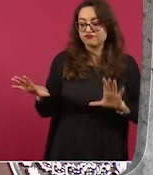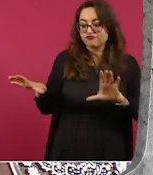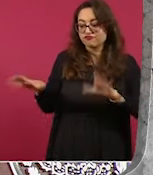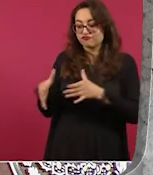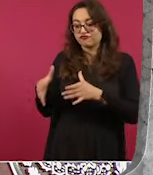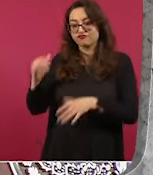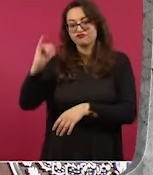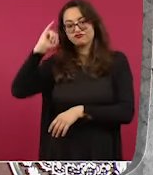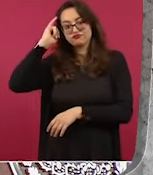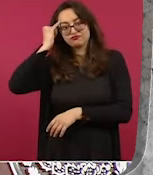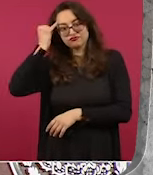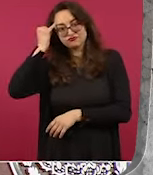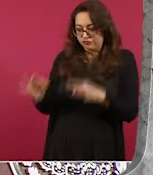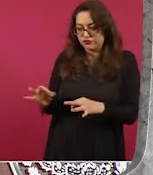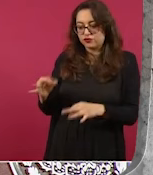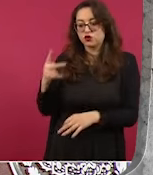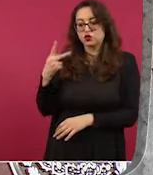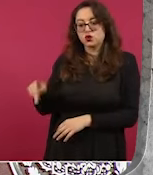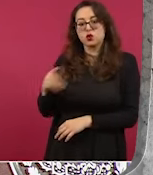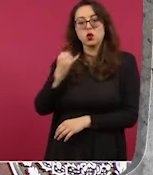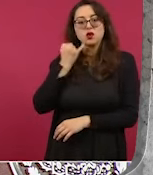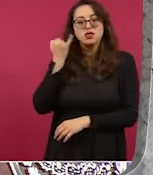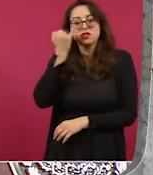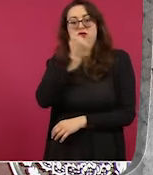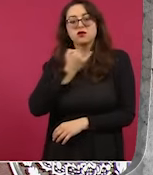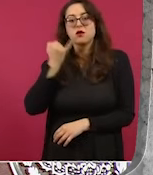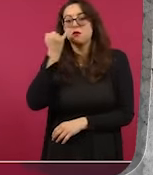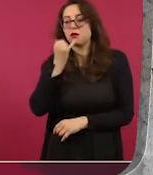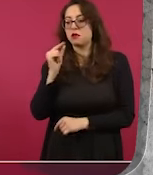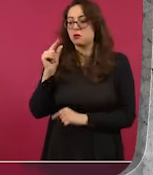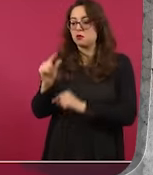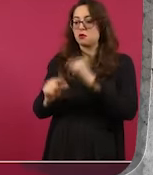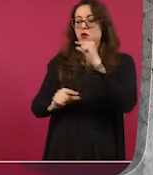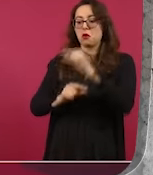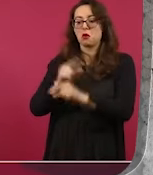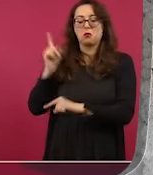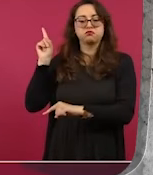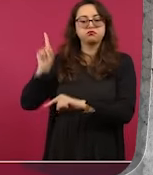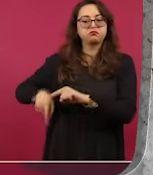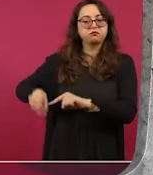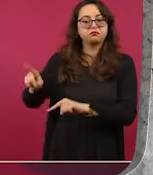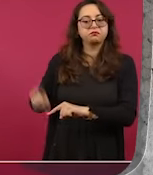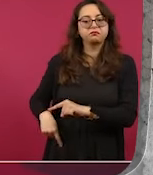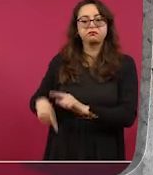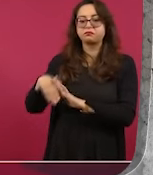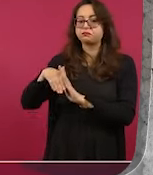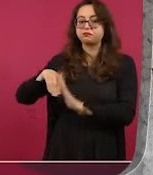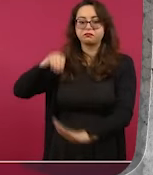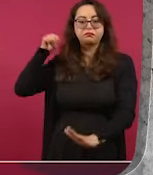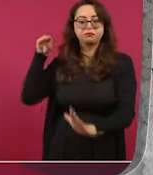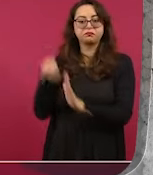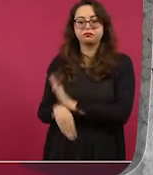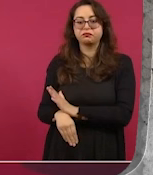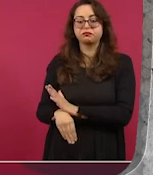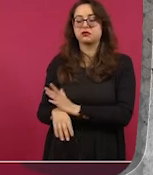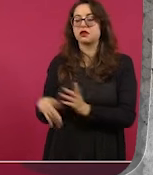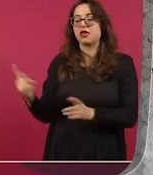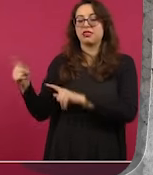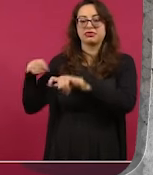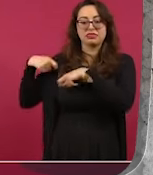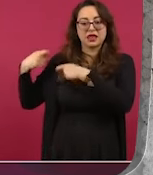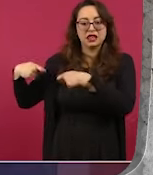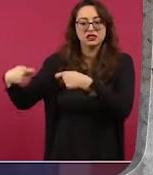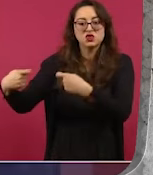las tradiciones, las costumbres, la organización social,